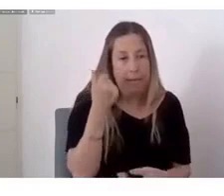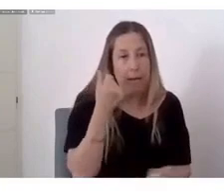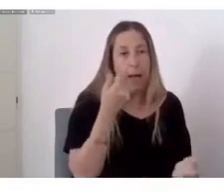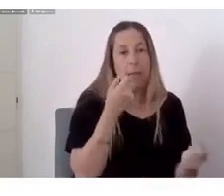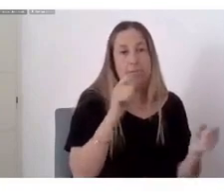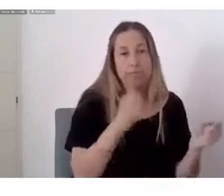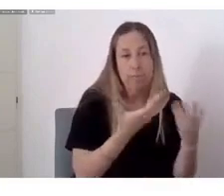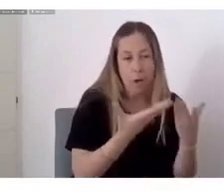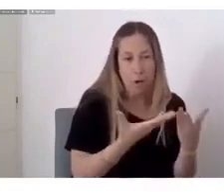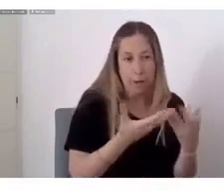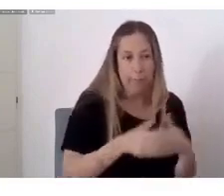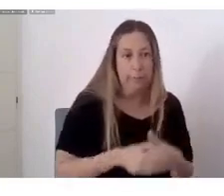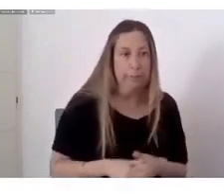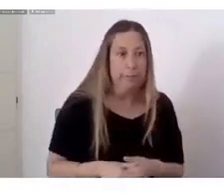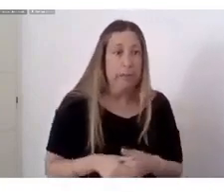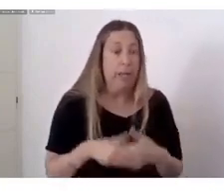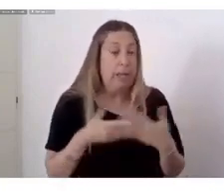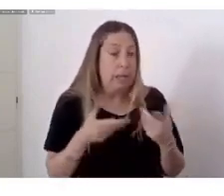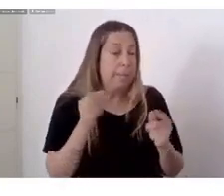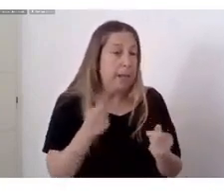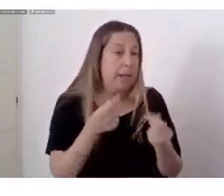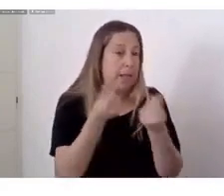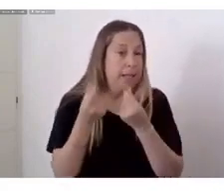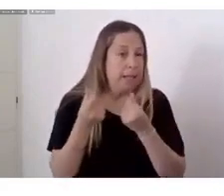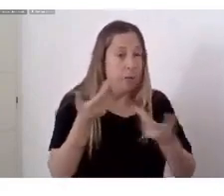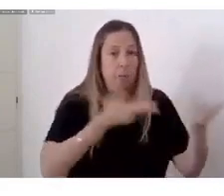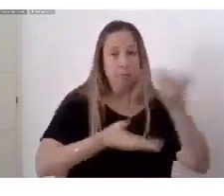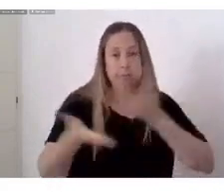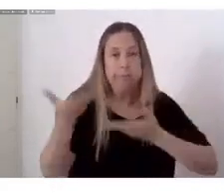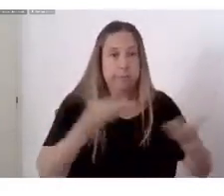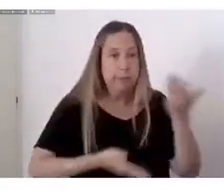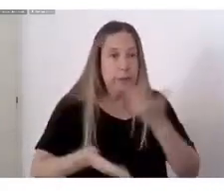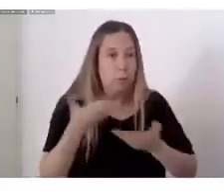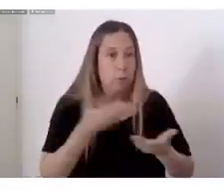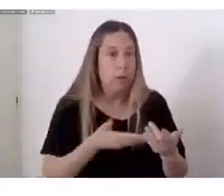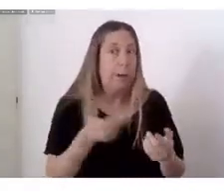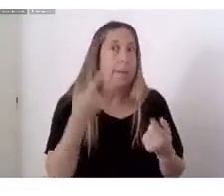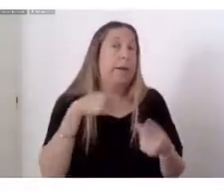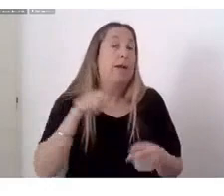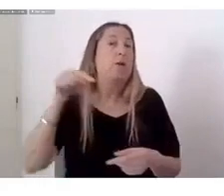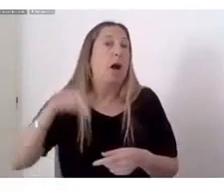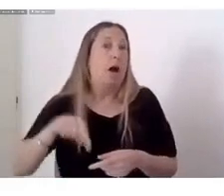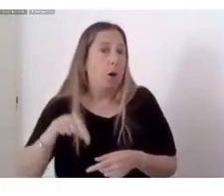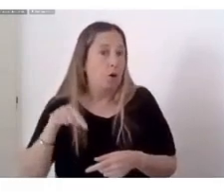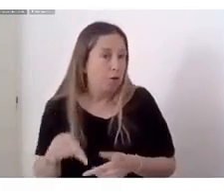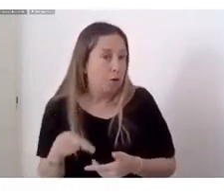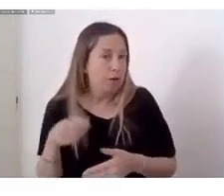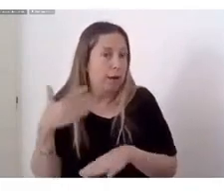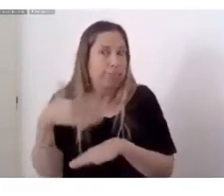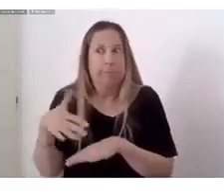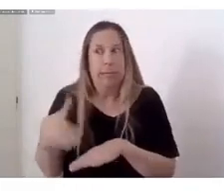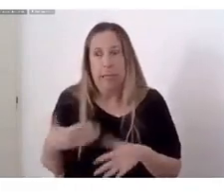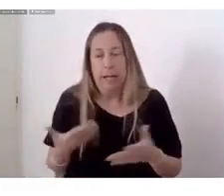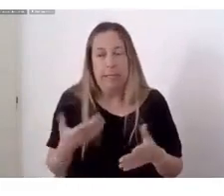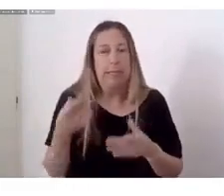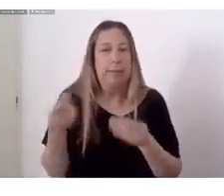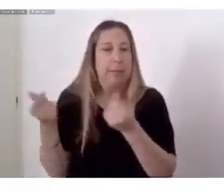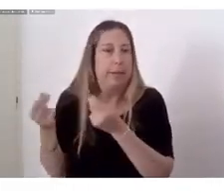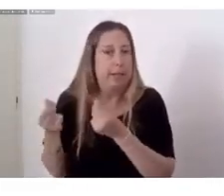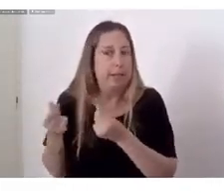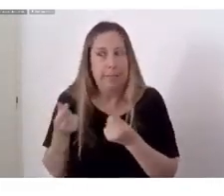Que la plata Se mueva Y la plata Ahora se va a ir De las calles Porque es un plan Ya diseñado Ya comentado En